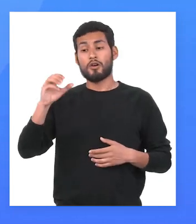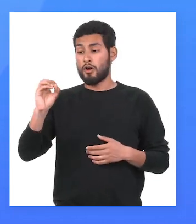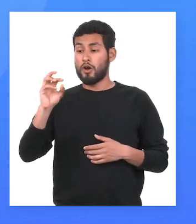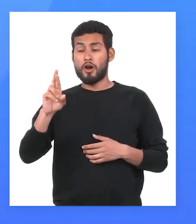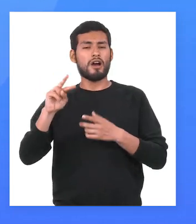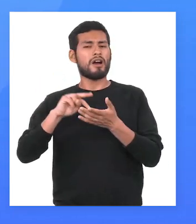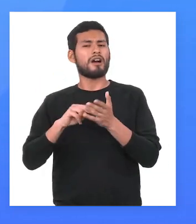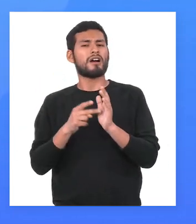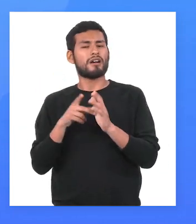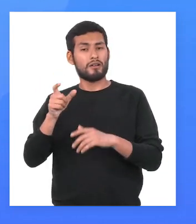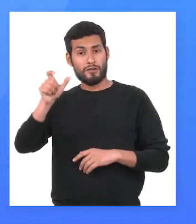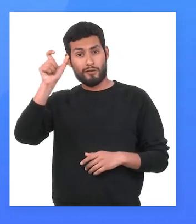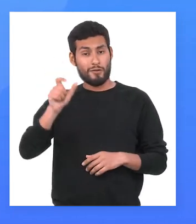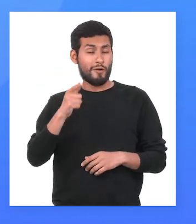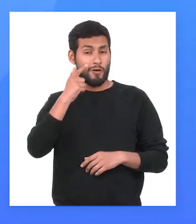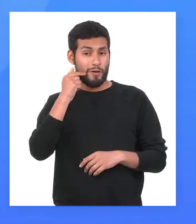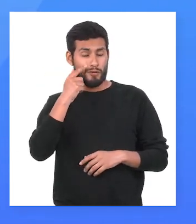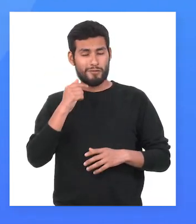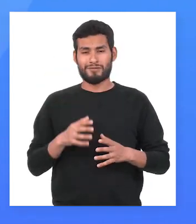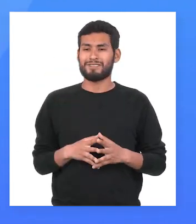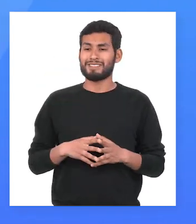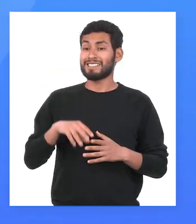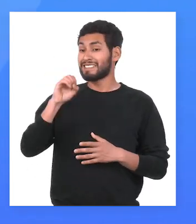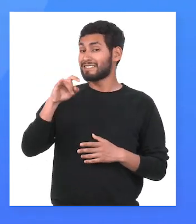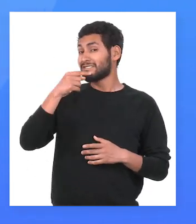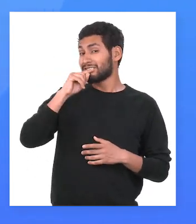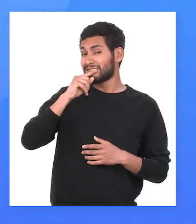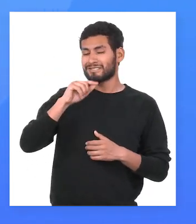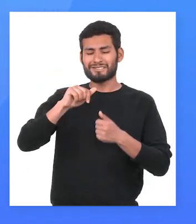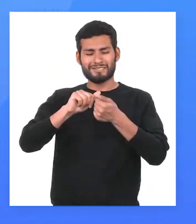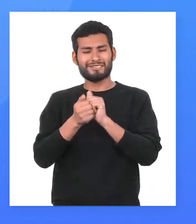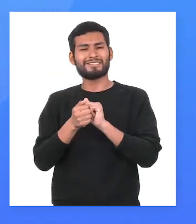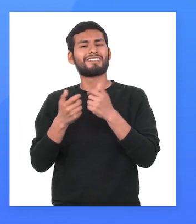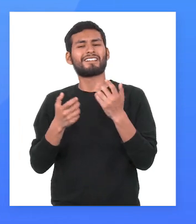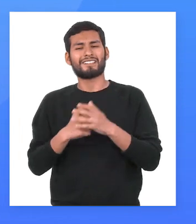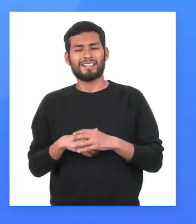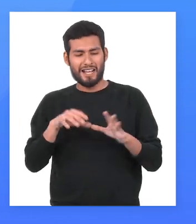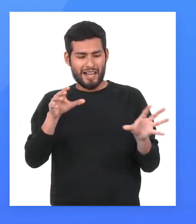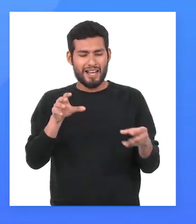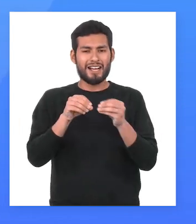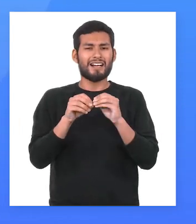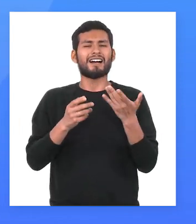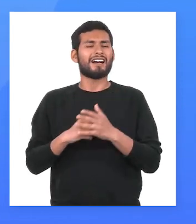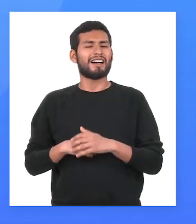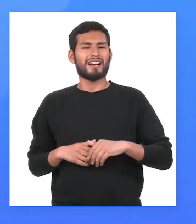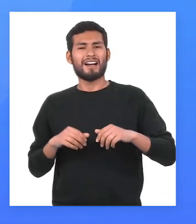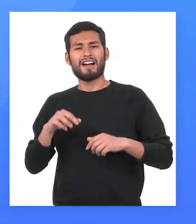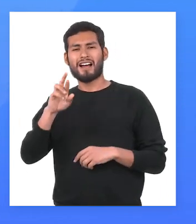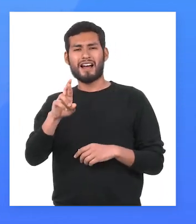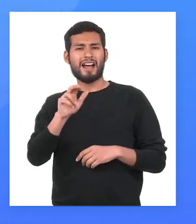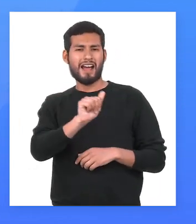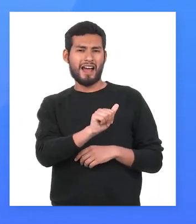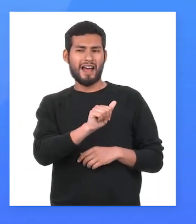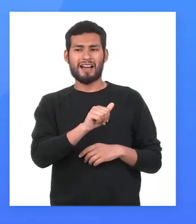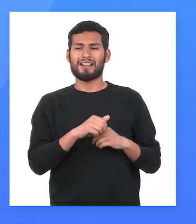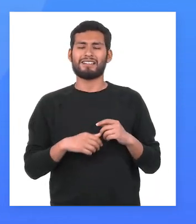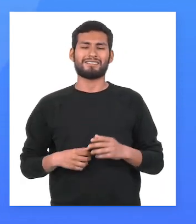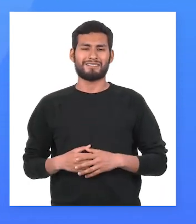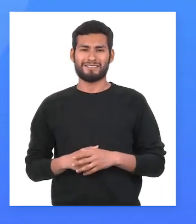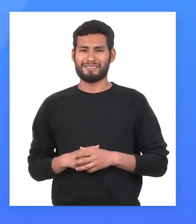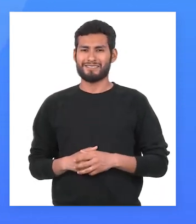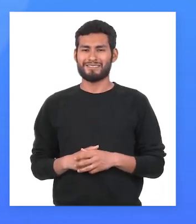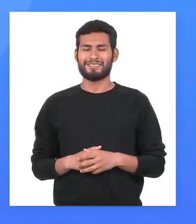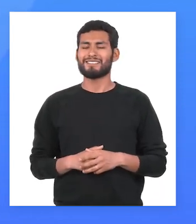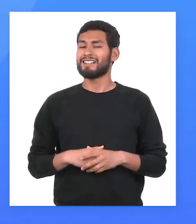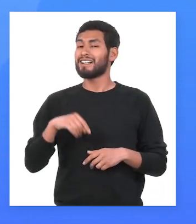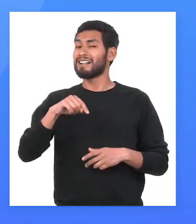que es el que hace que el sustantivo sea masculino. Si estuviese en género femenino, habría un morfema adicional, es decir, terminaría en ora.